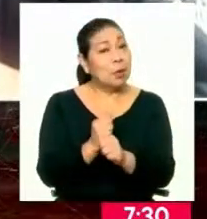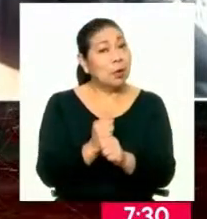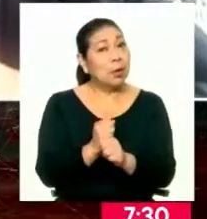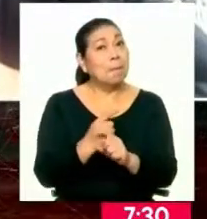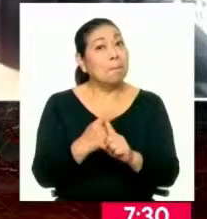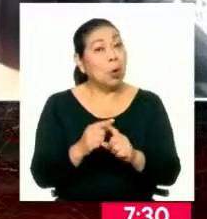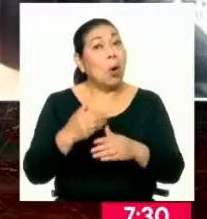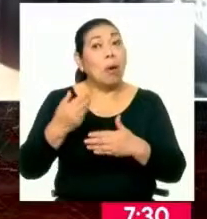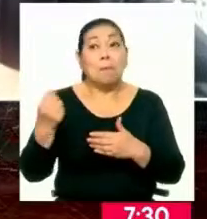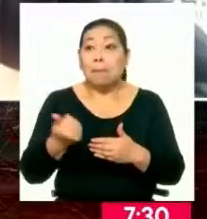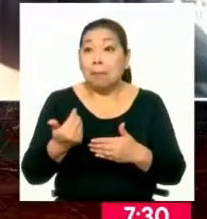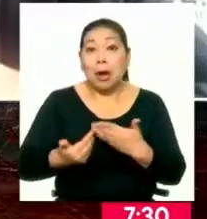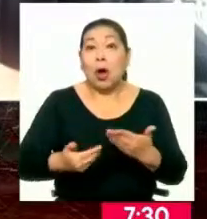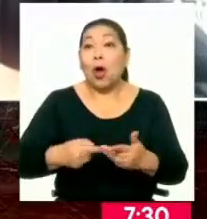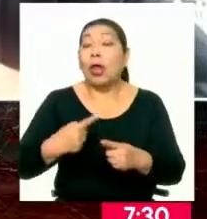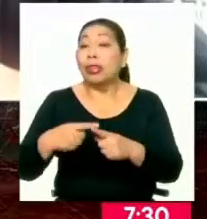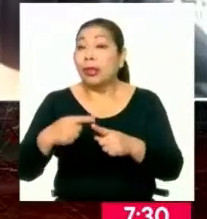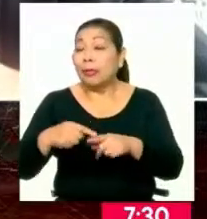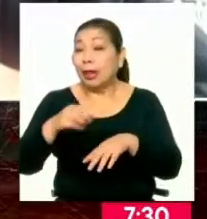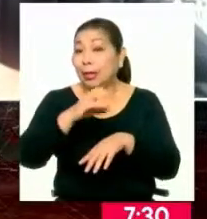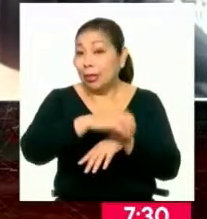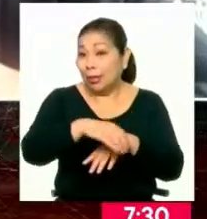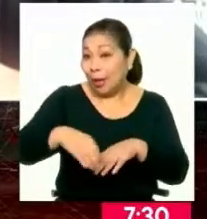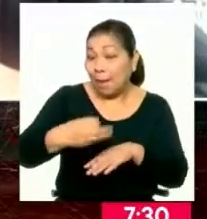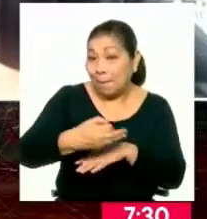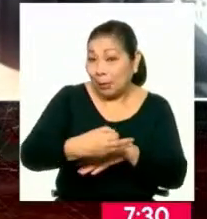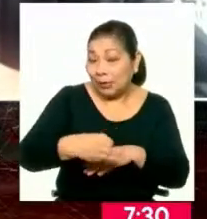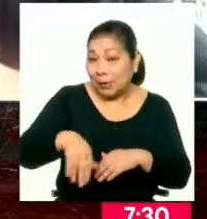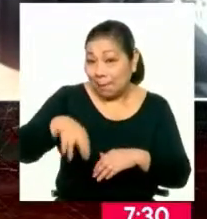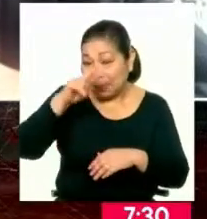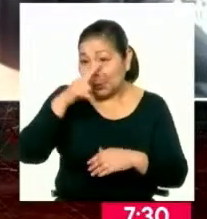esperemos se replique lo más pronto posible en las diferentes regiones de nuestro país.